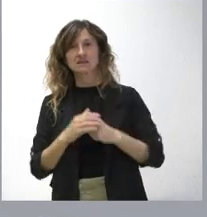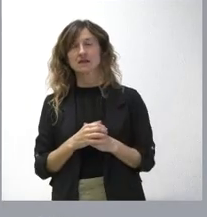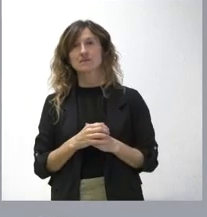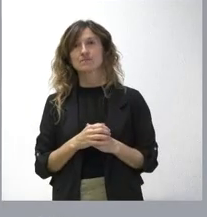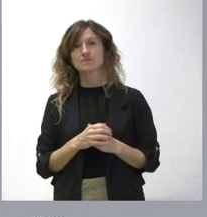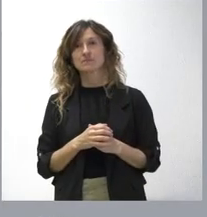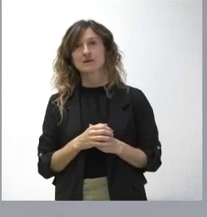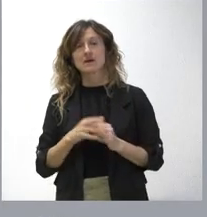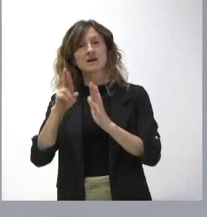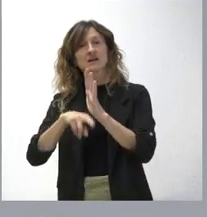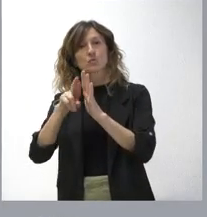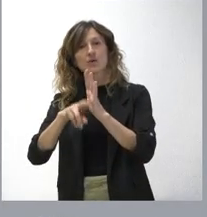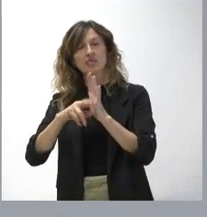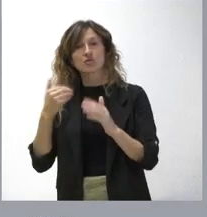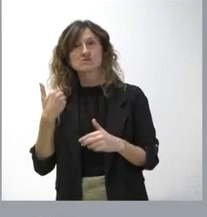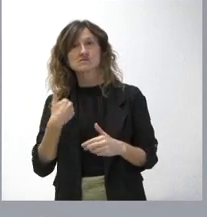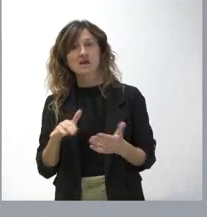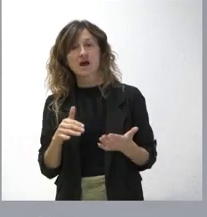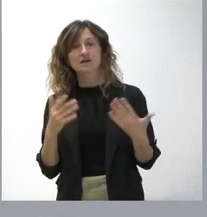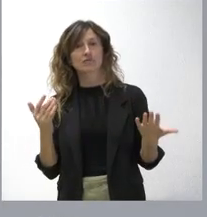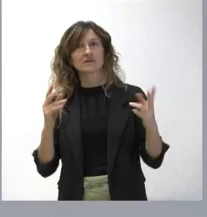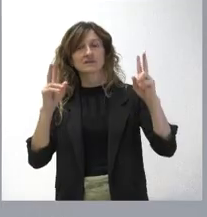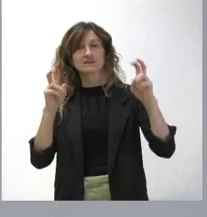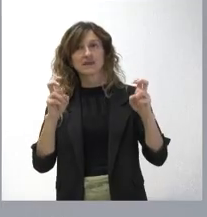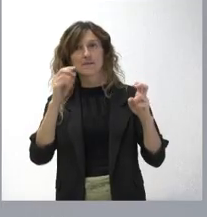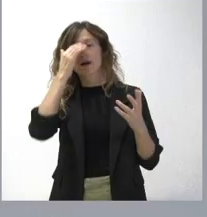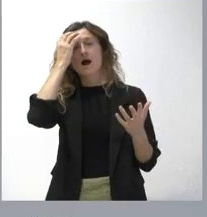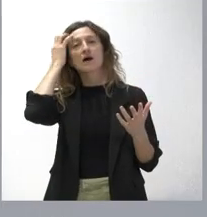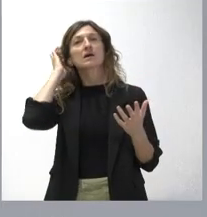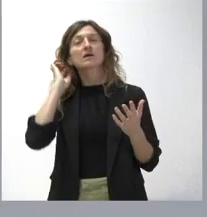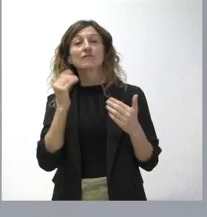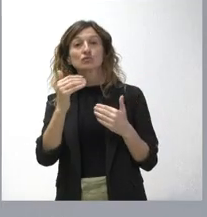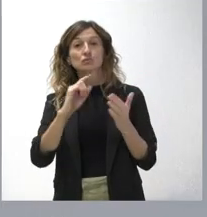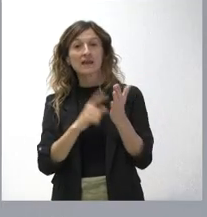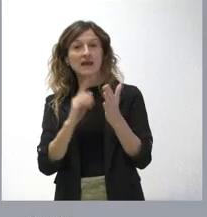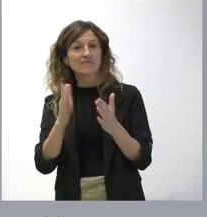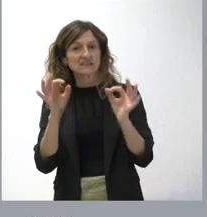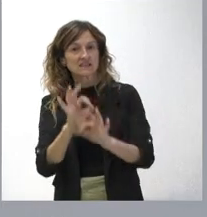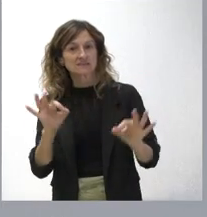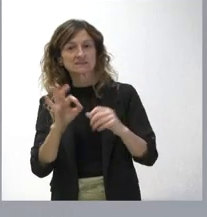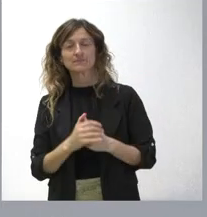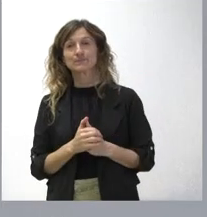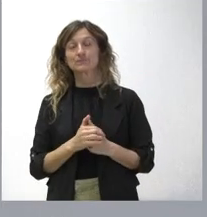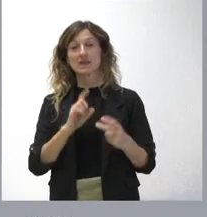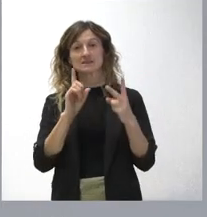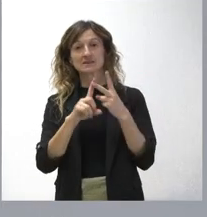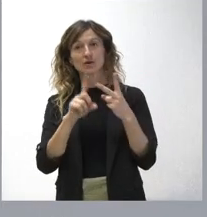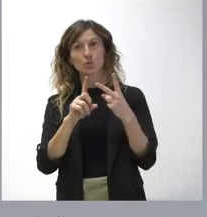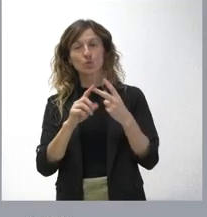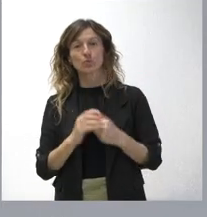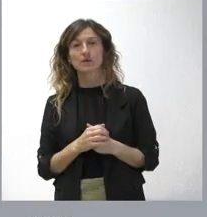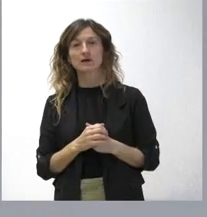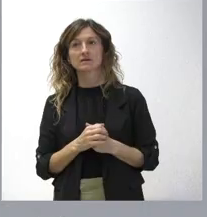que tiene su regulación propia, no se ve afectado por la futura ley. En segundo lugar, se